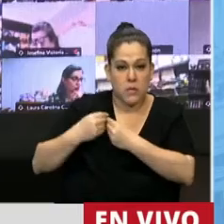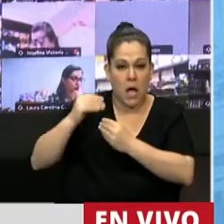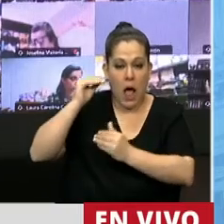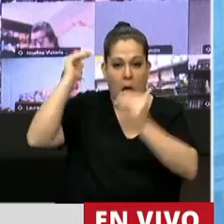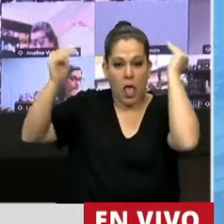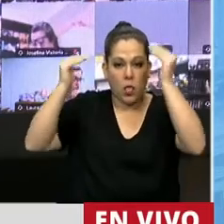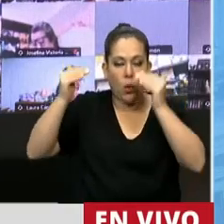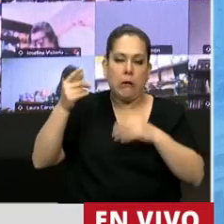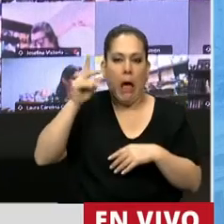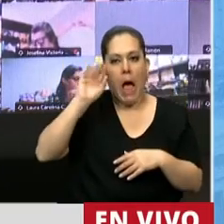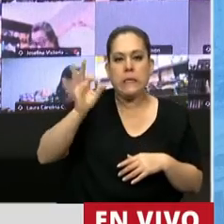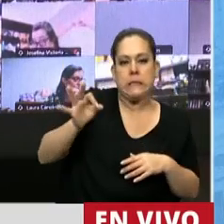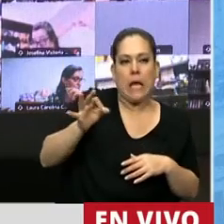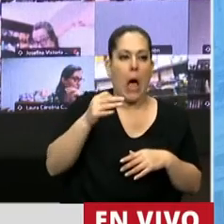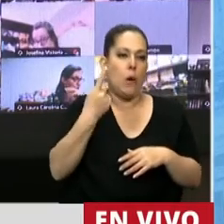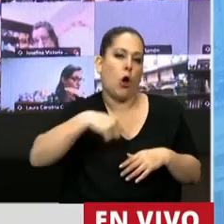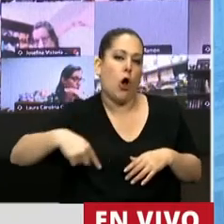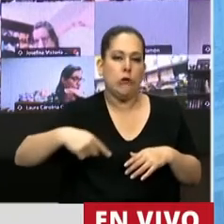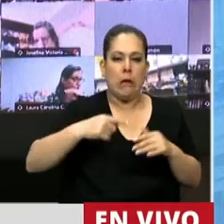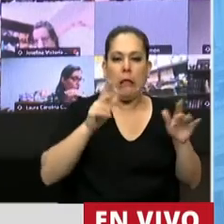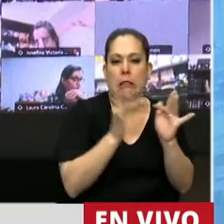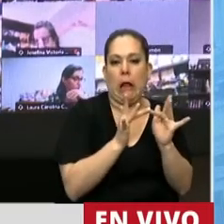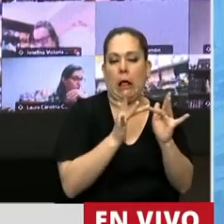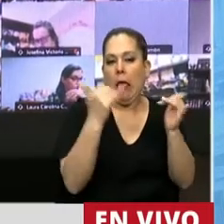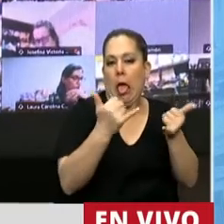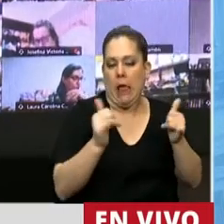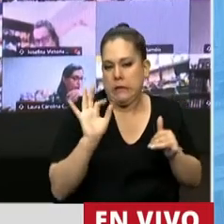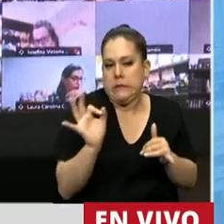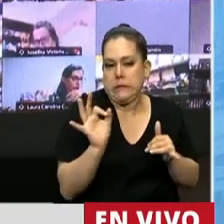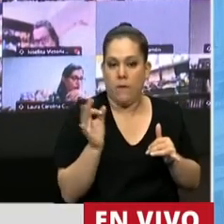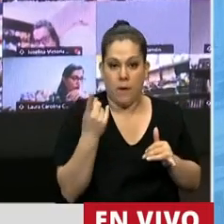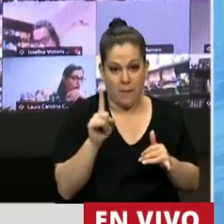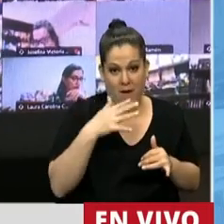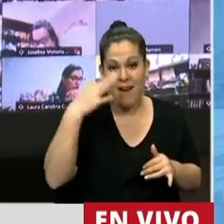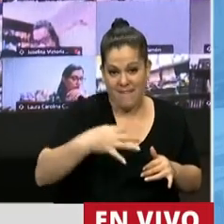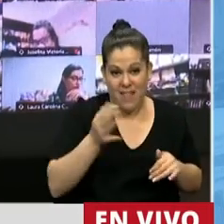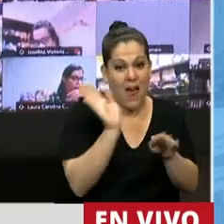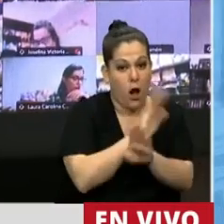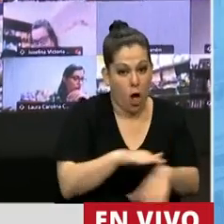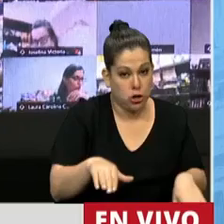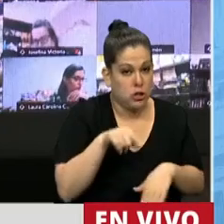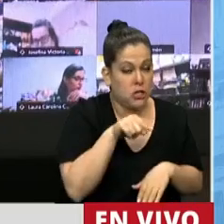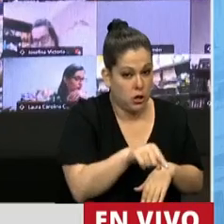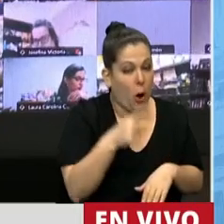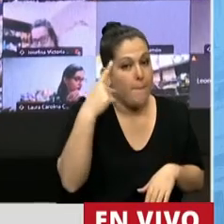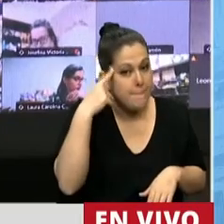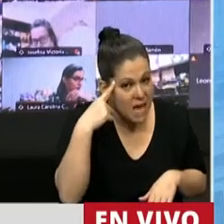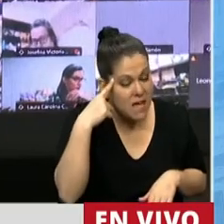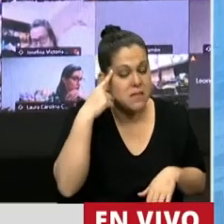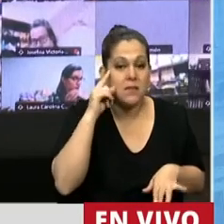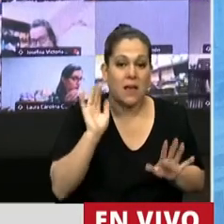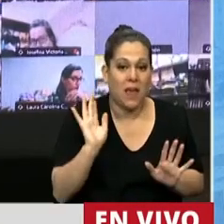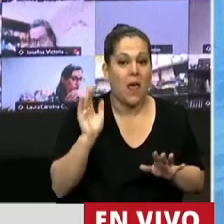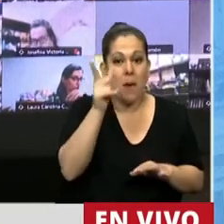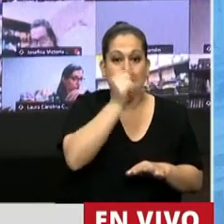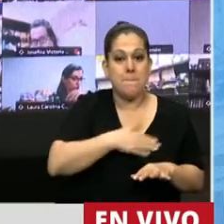sucede en internet y cómo se relacionan los chicos con internet. Y sin embargo, los chicos creen, consideran, mejor dicho, que